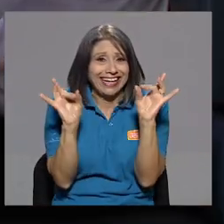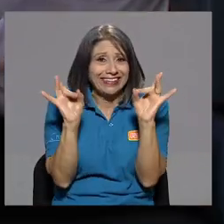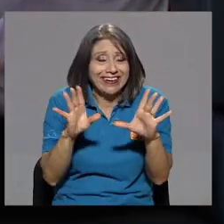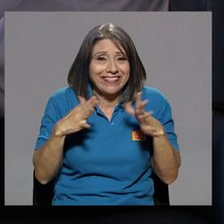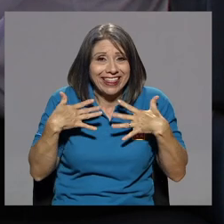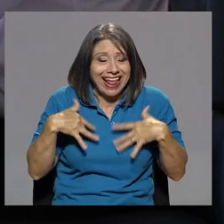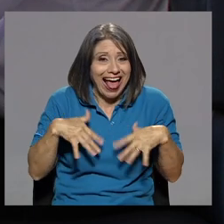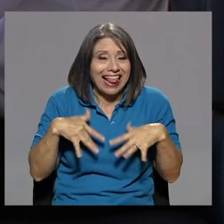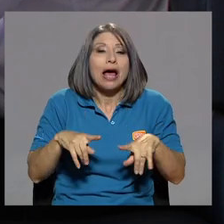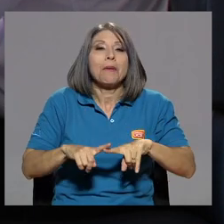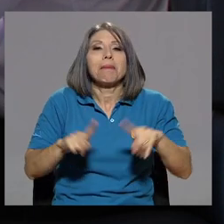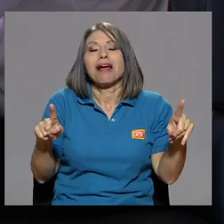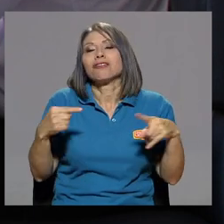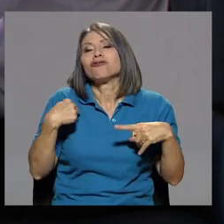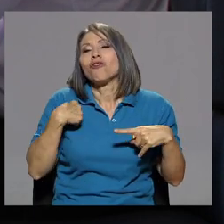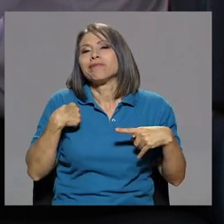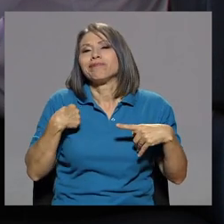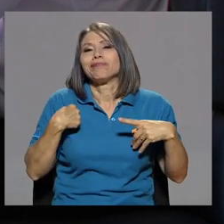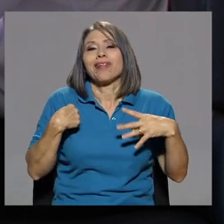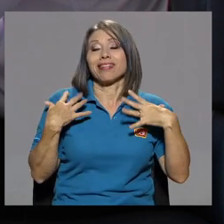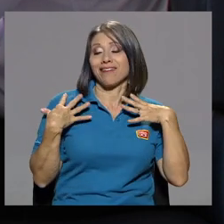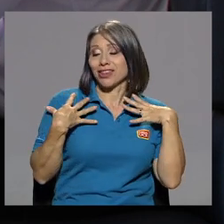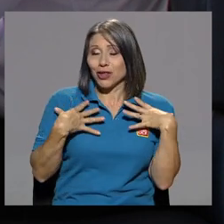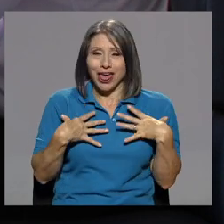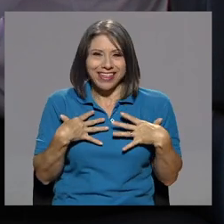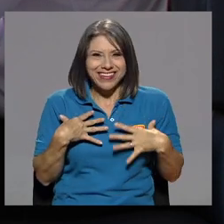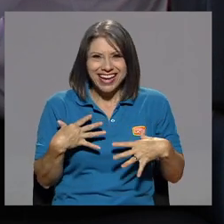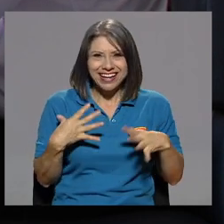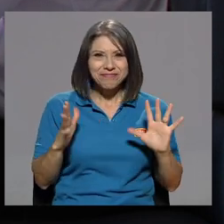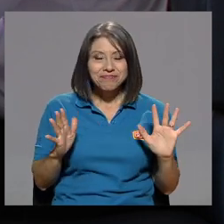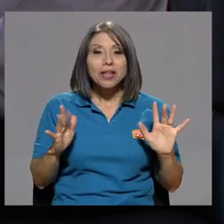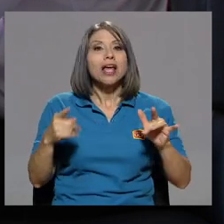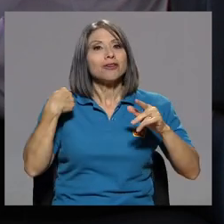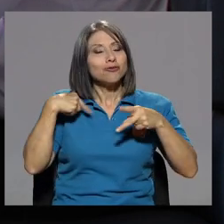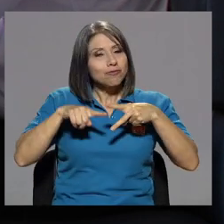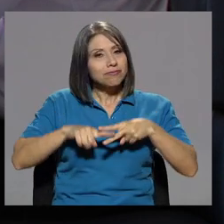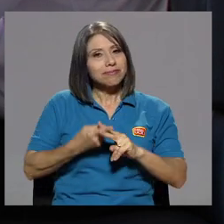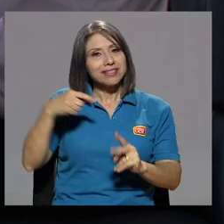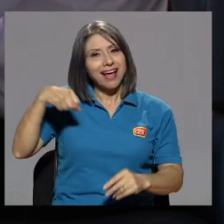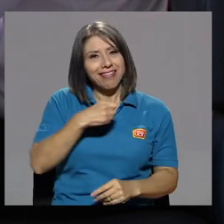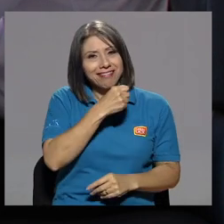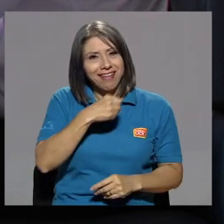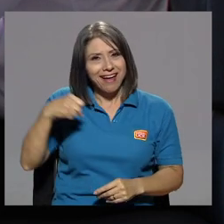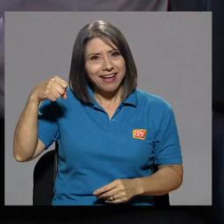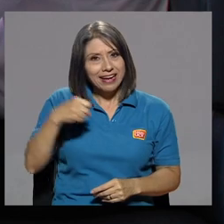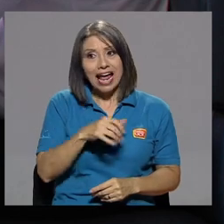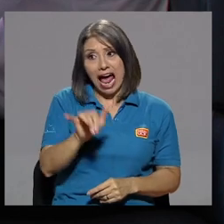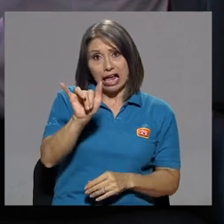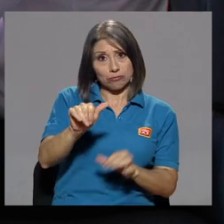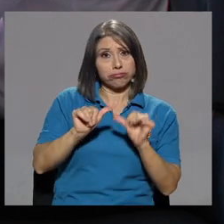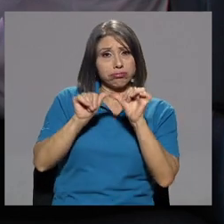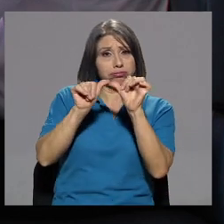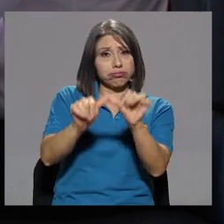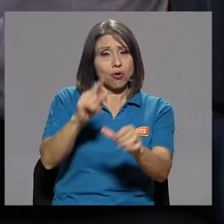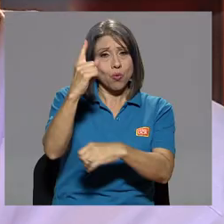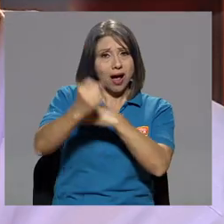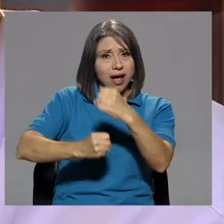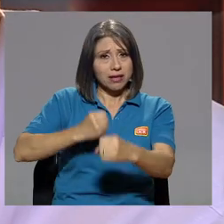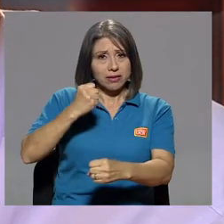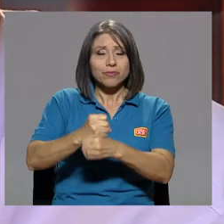terrible. La cuestión es que yo andaba toda divina. Y ahí comencé a cantar. Ahí estuve un año.